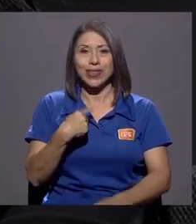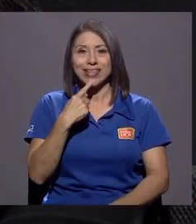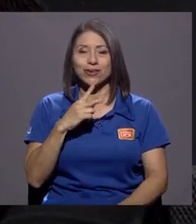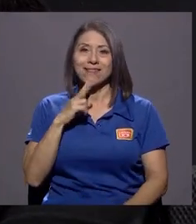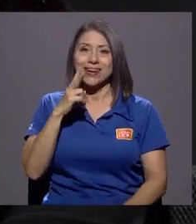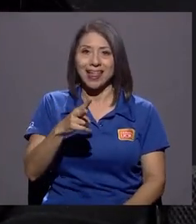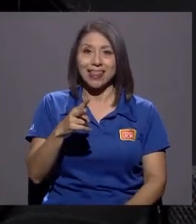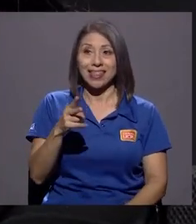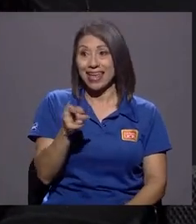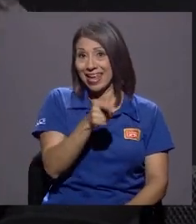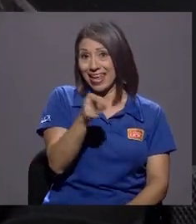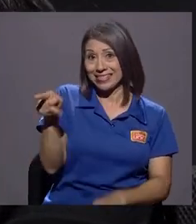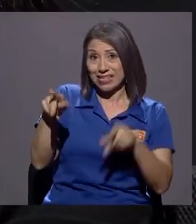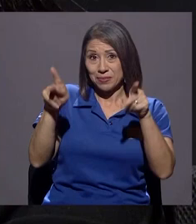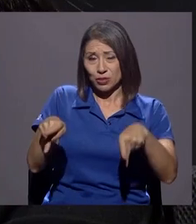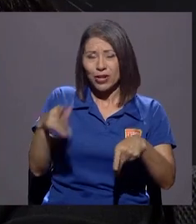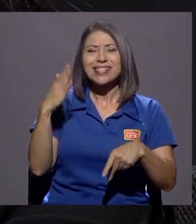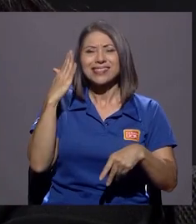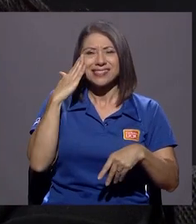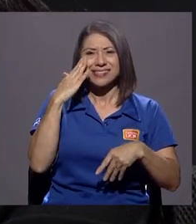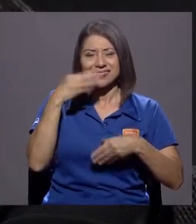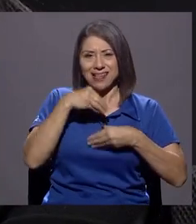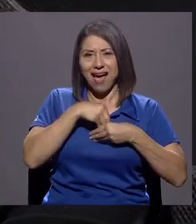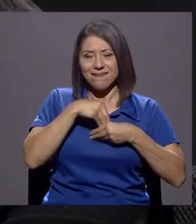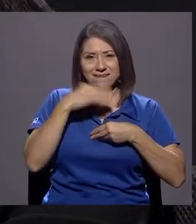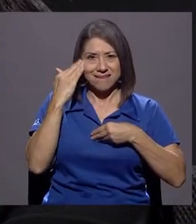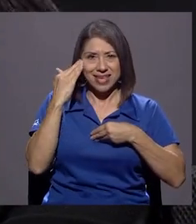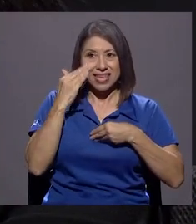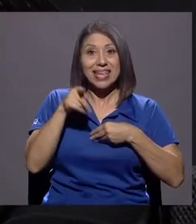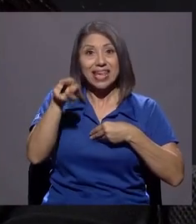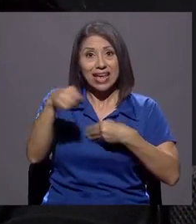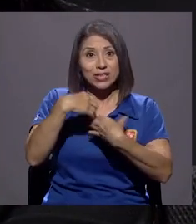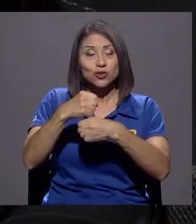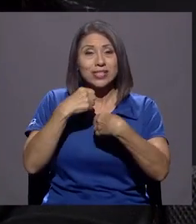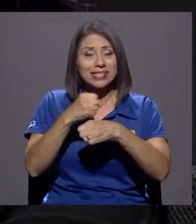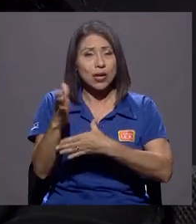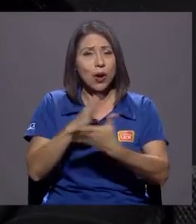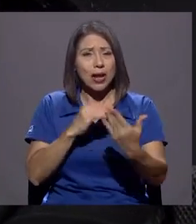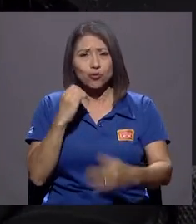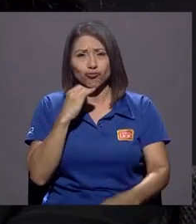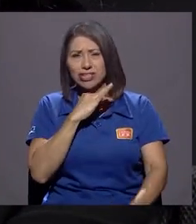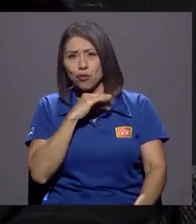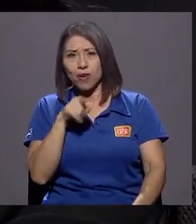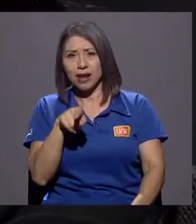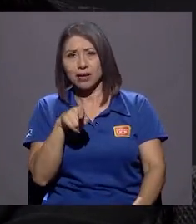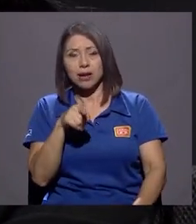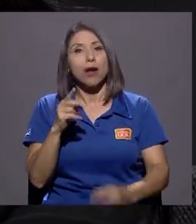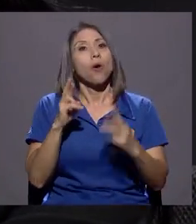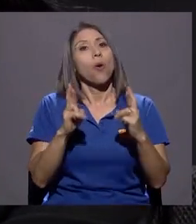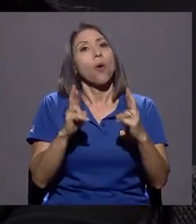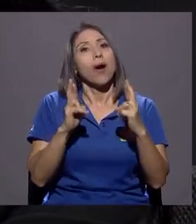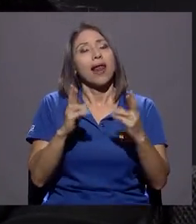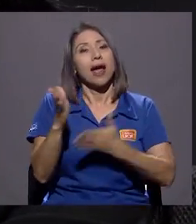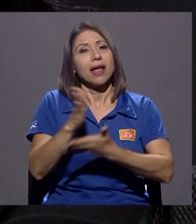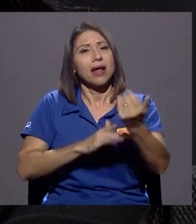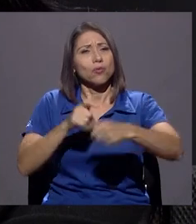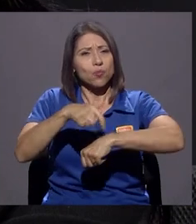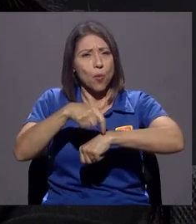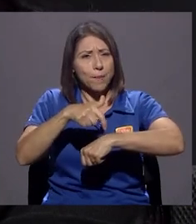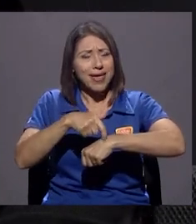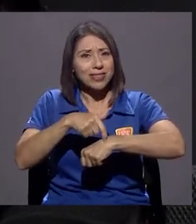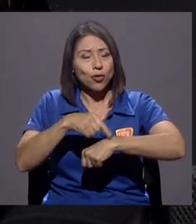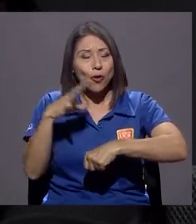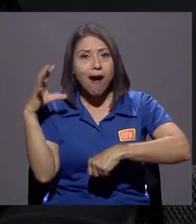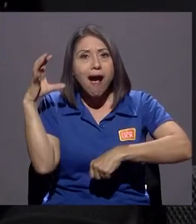estas personas saben, en el fondo de su corazón, que todo lo hicieron de forma irregular, y ojalá que en algún momento se logre